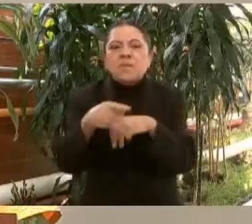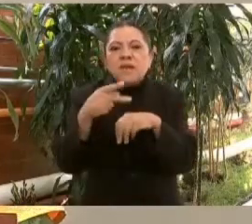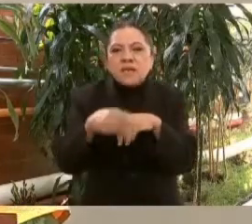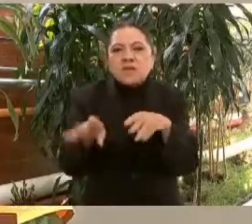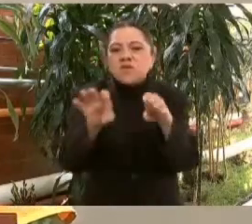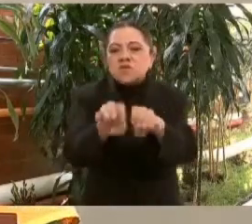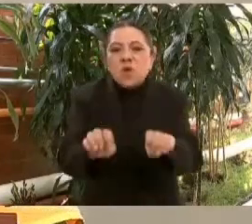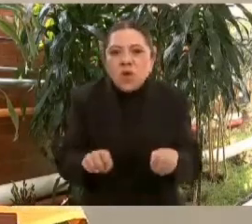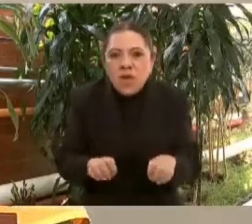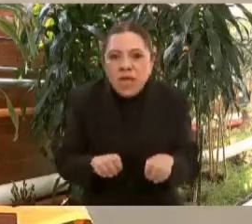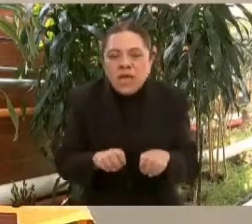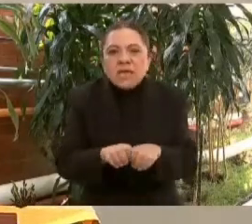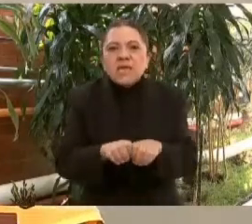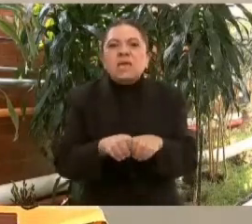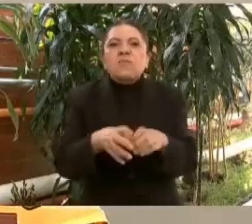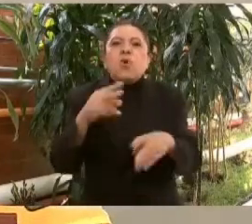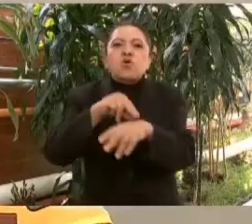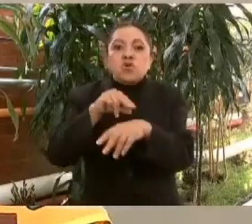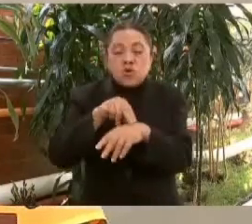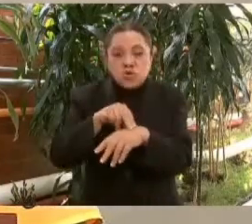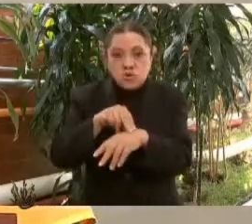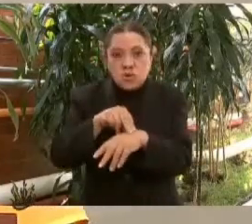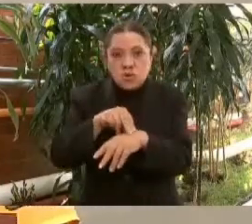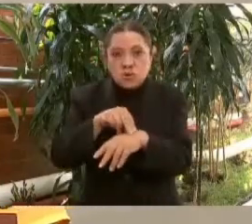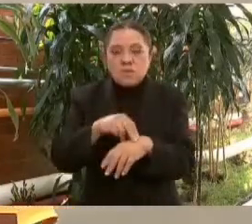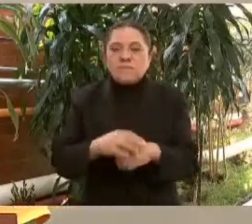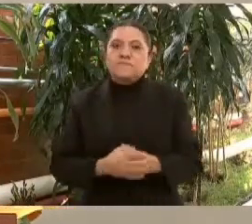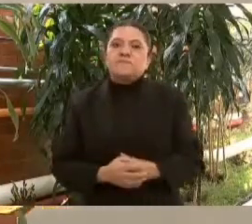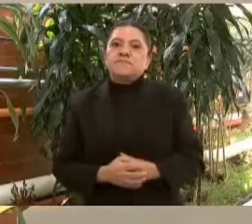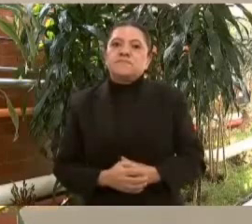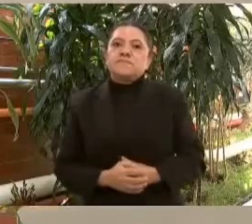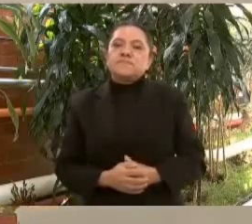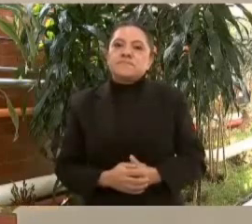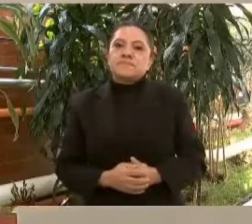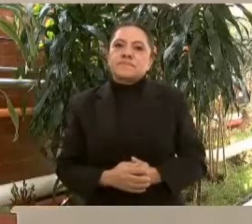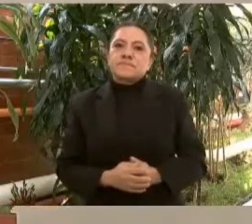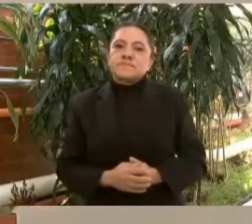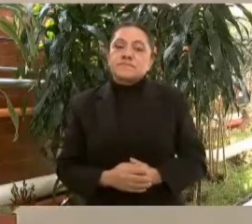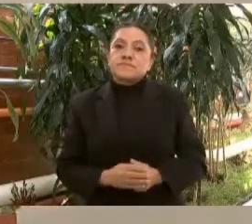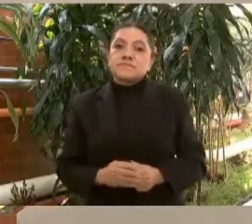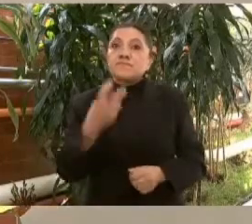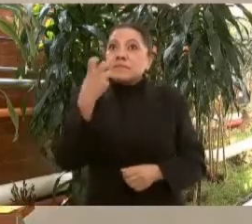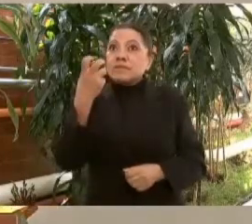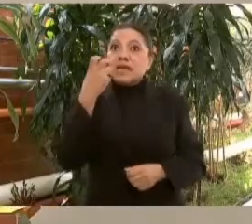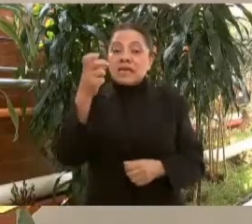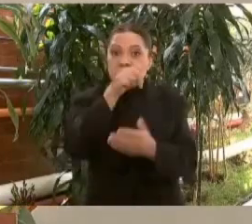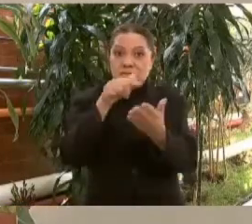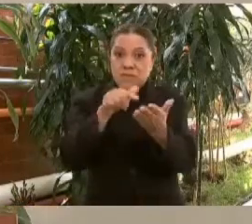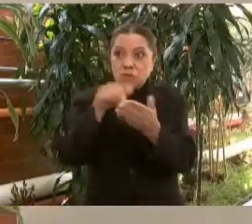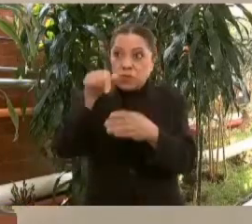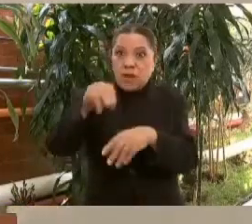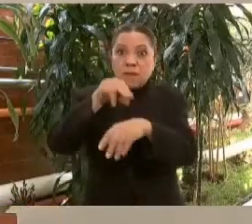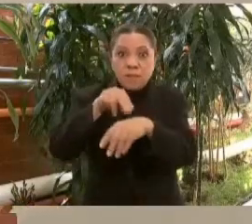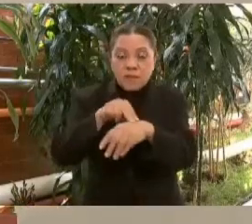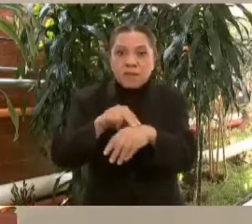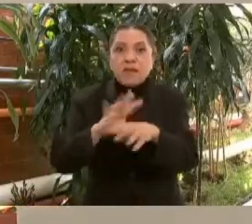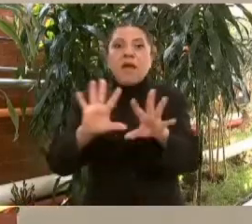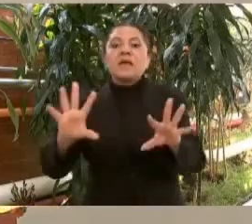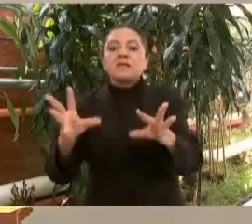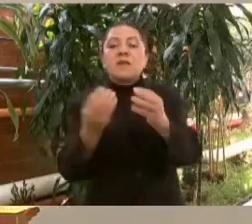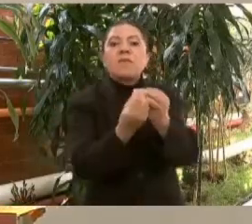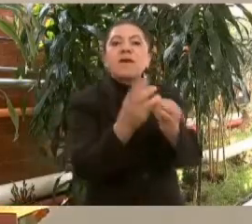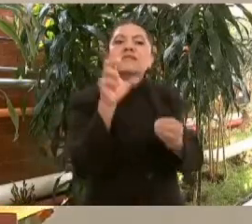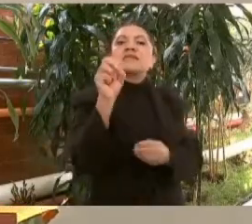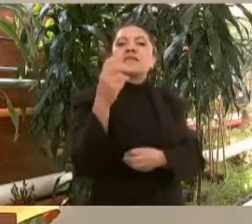destinados a garantizar la operatividad de este nosocomio. Esta instalación médica es parte de los 32